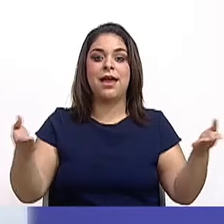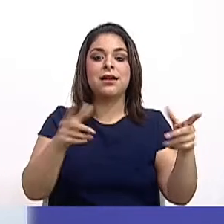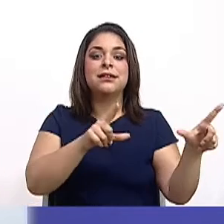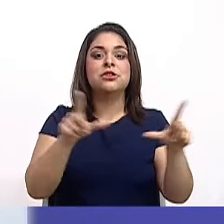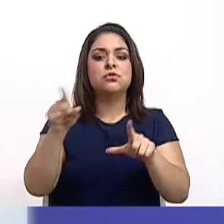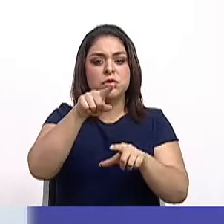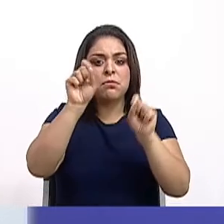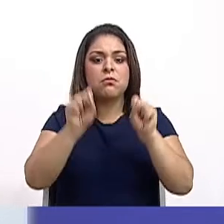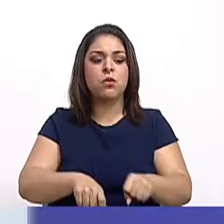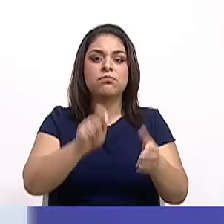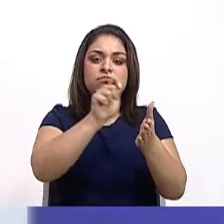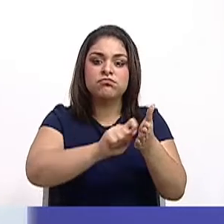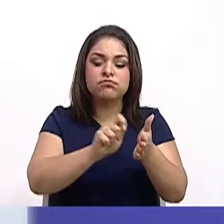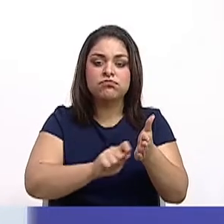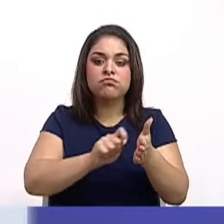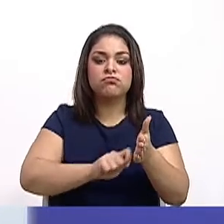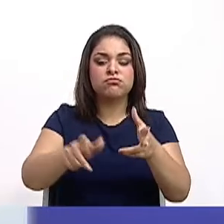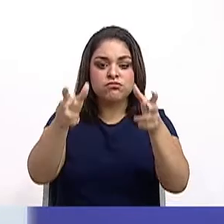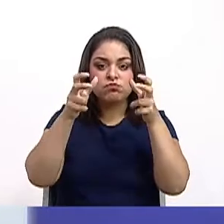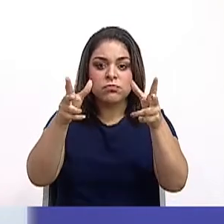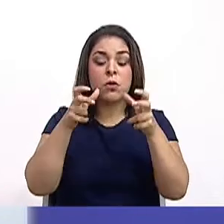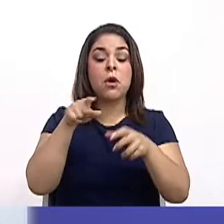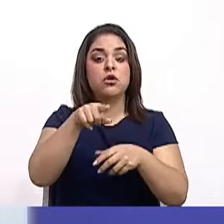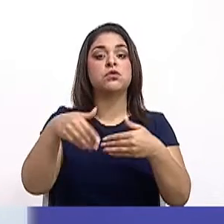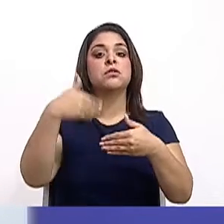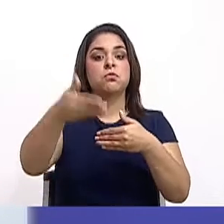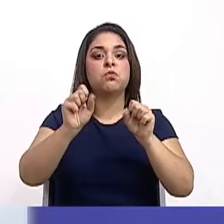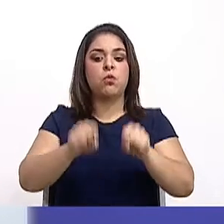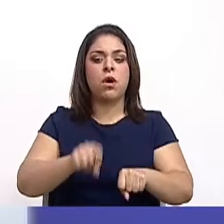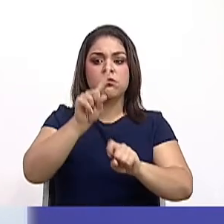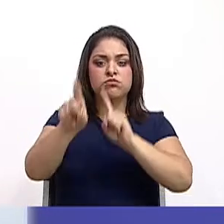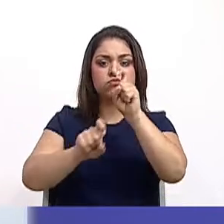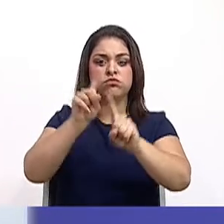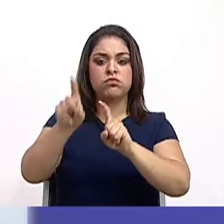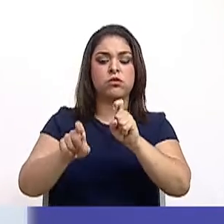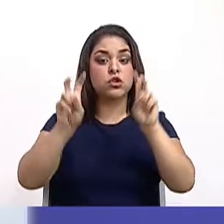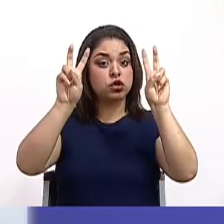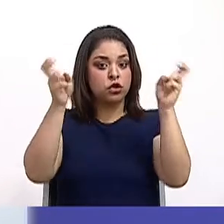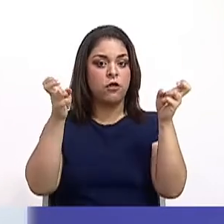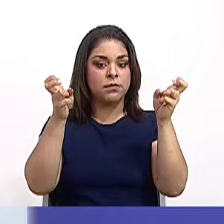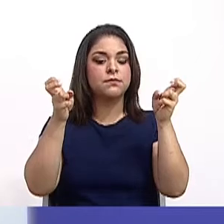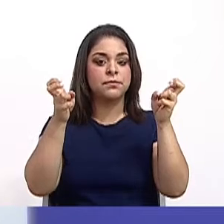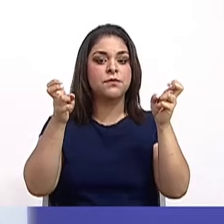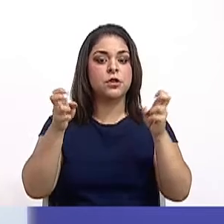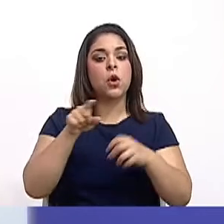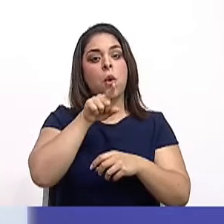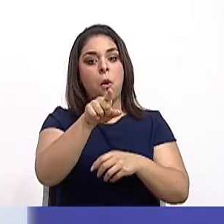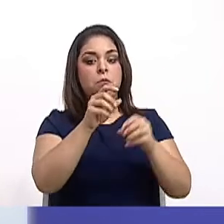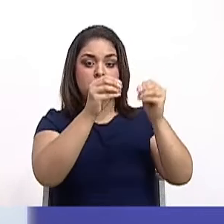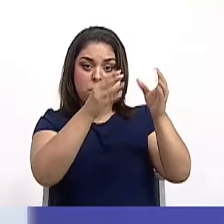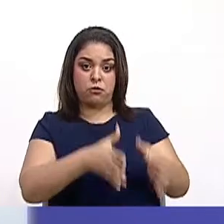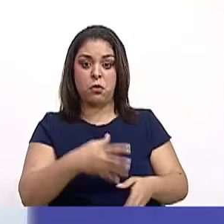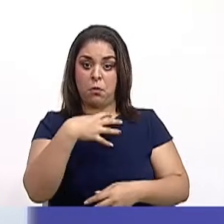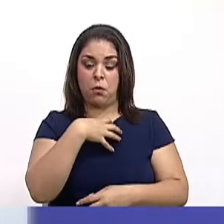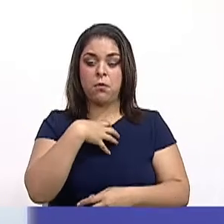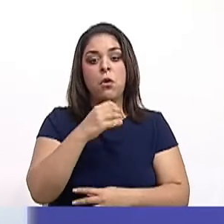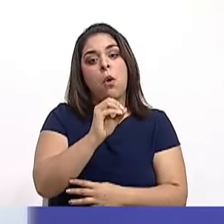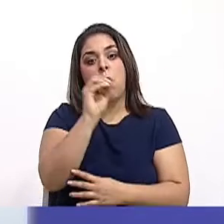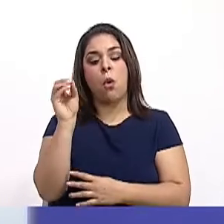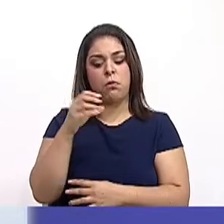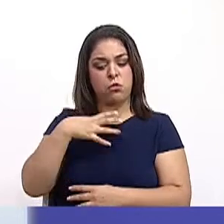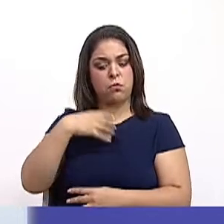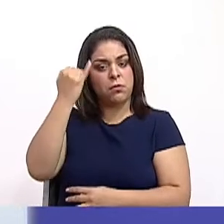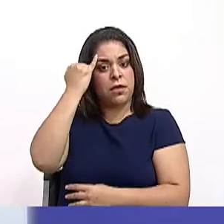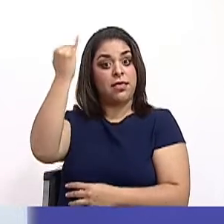apuntes que eso les permite hacer a ustedes cualquier consulta sobre la temática, ya sea con su docente o propiamente por iniciativa